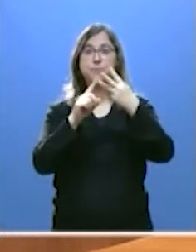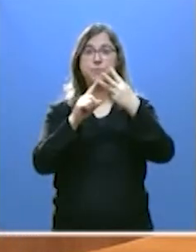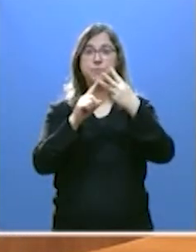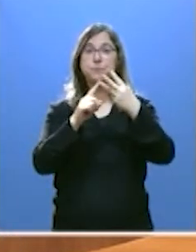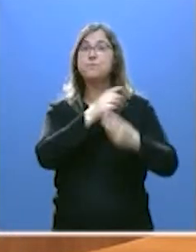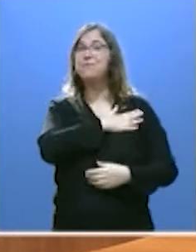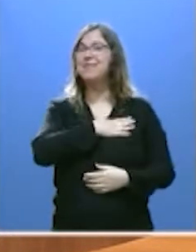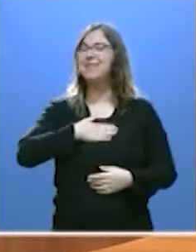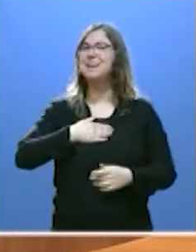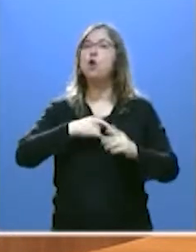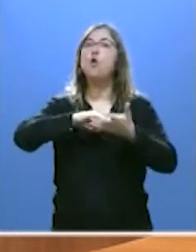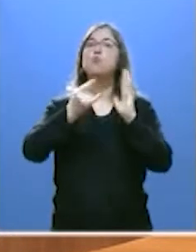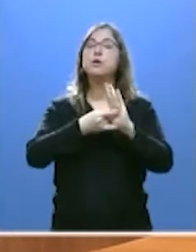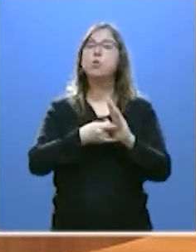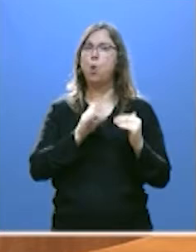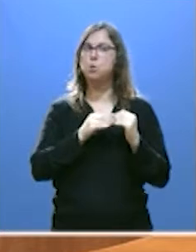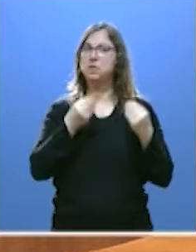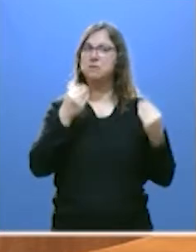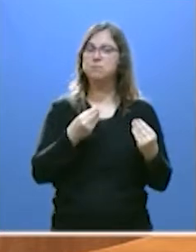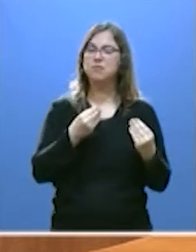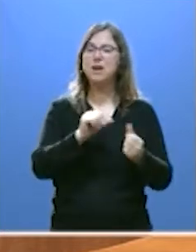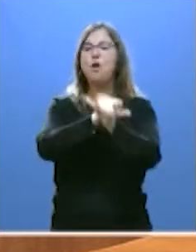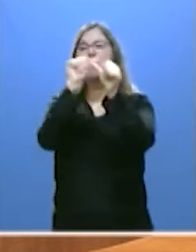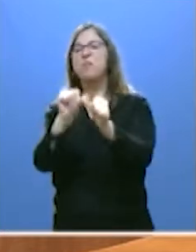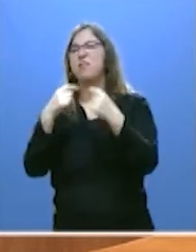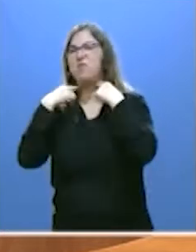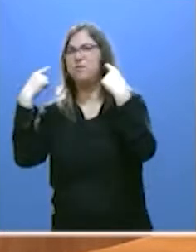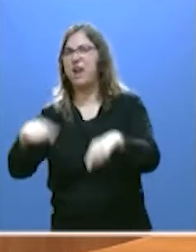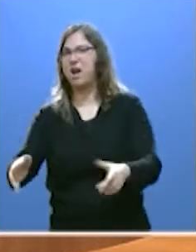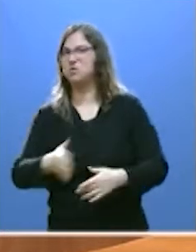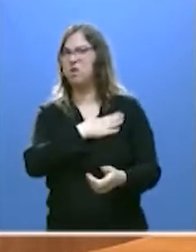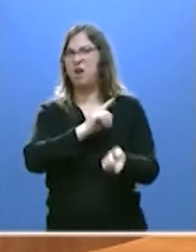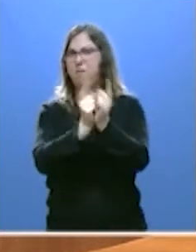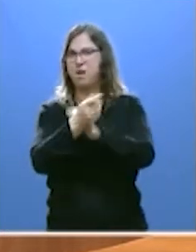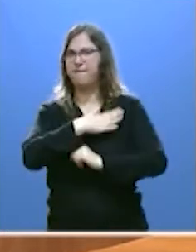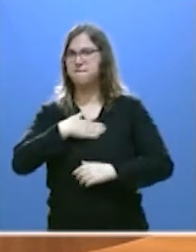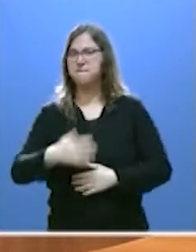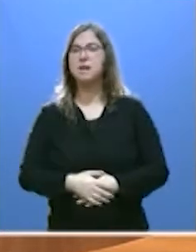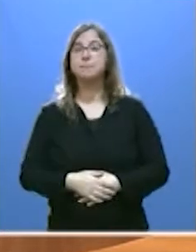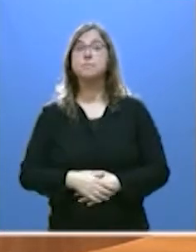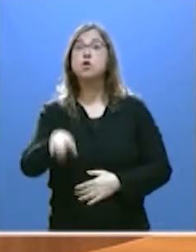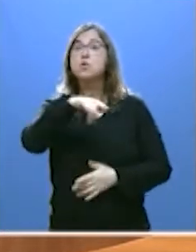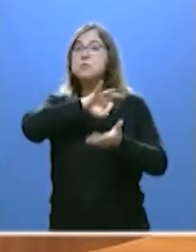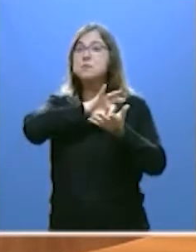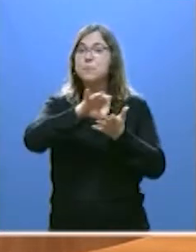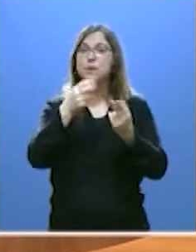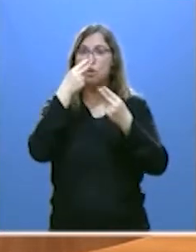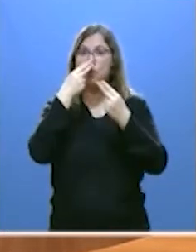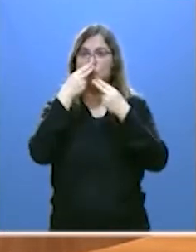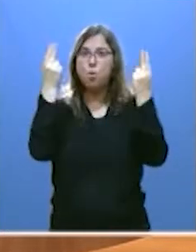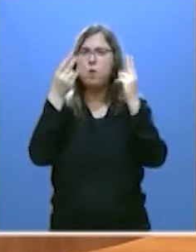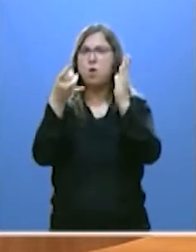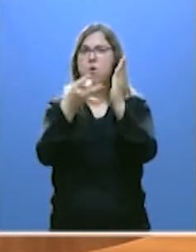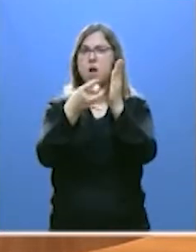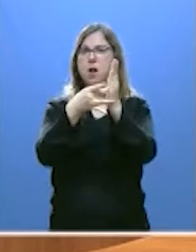quiere cambiar un proyecto útil por un modelo fracasado. Mire, tenemos unos servicios públicos de calidad, como ha